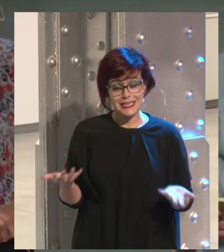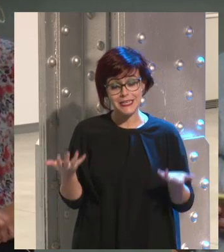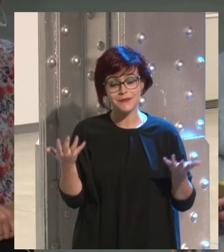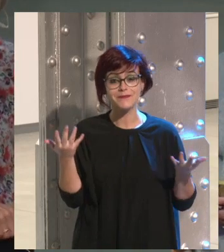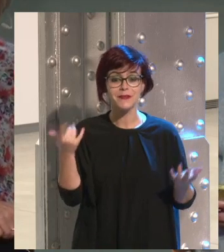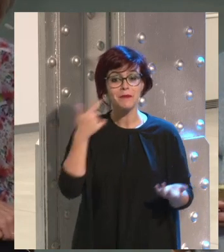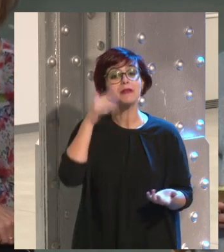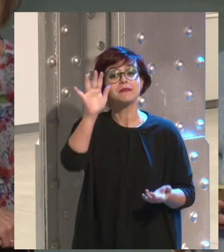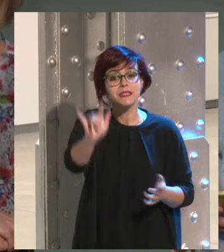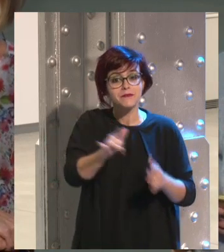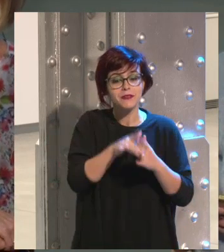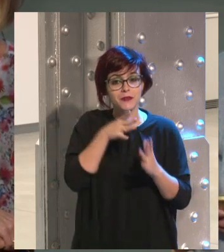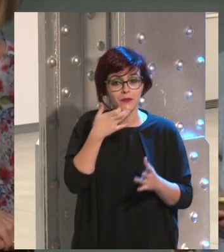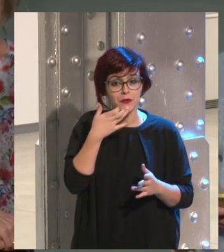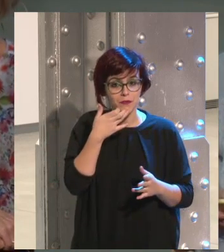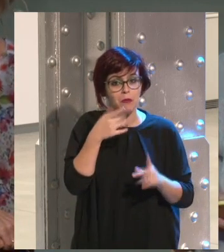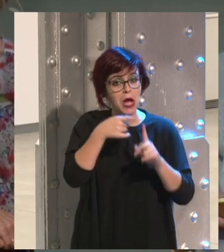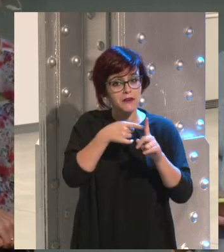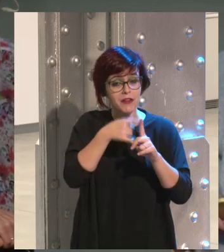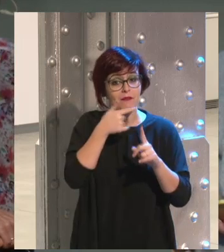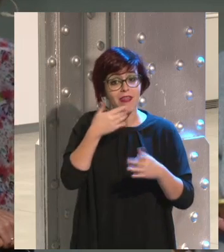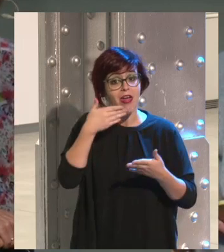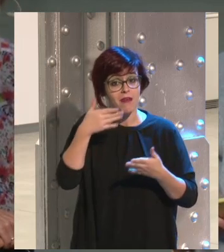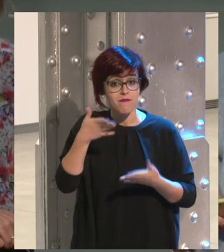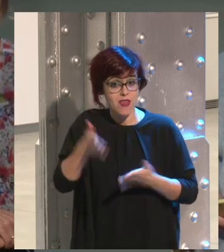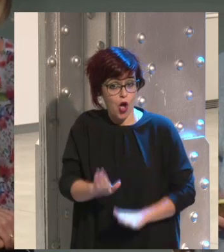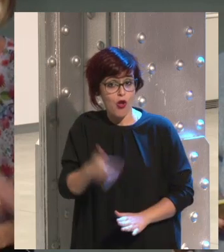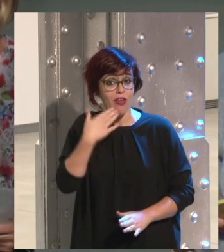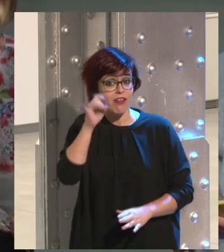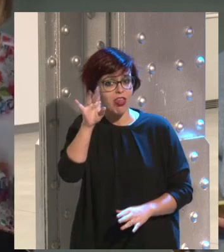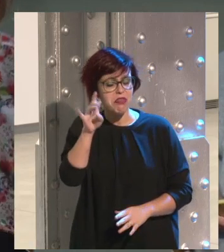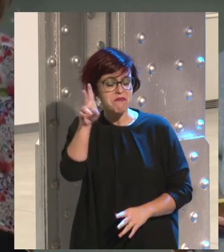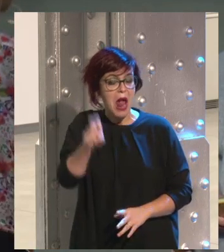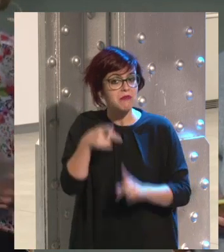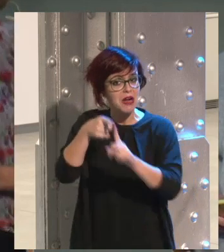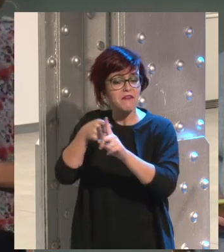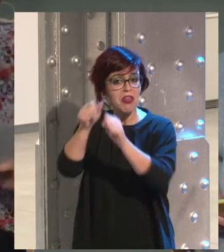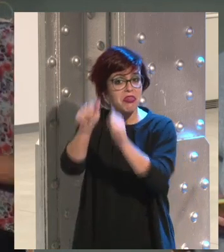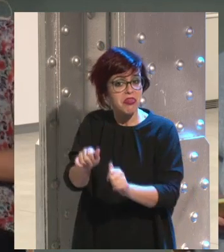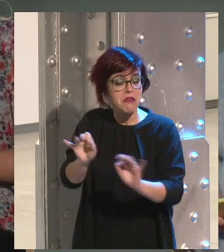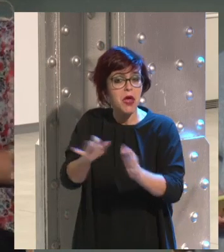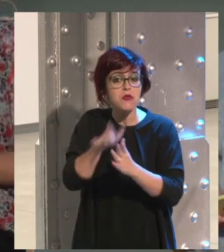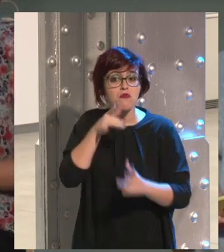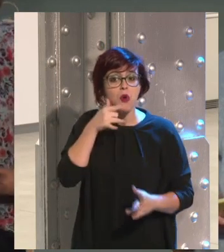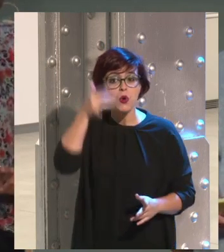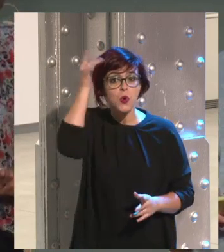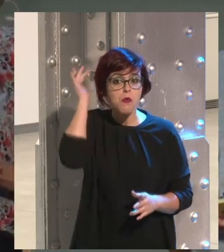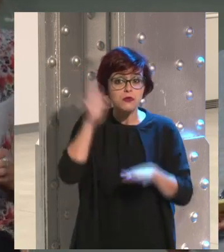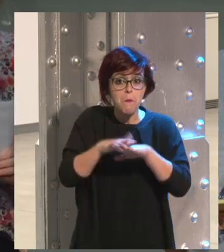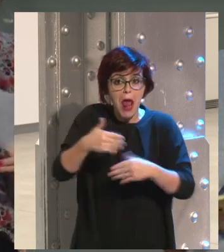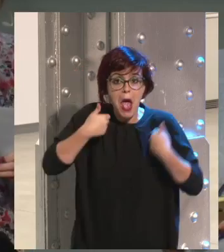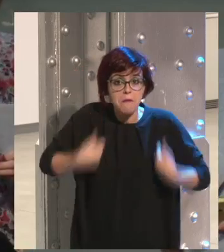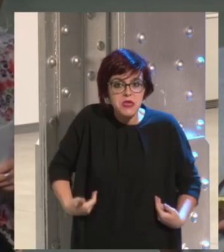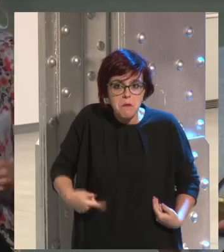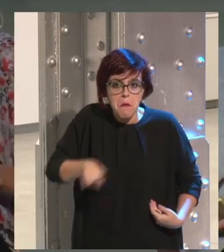Sí, pues mira, me sirve de nuevo, me referencia a mi hijo de 15 años. Porque claro, para mí el Rubius no es referencia de nada,